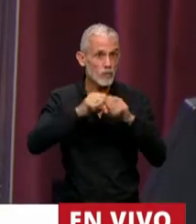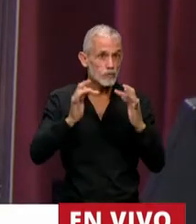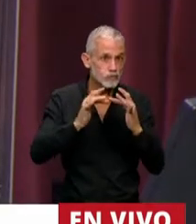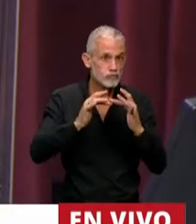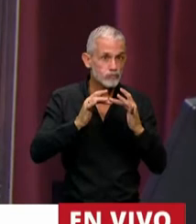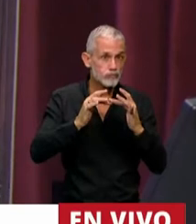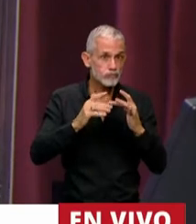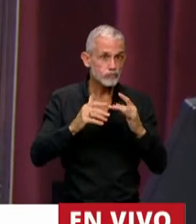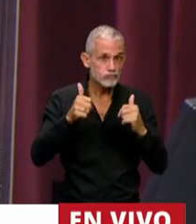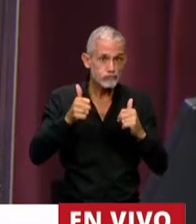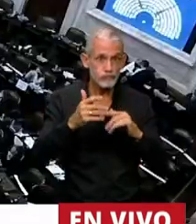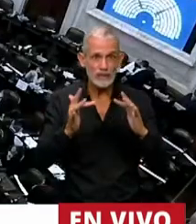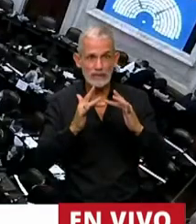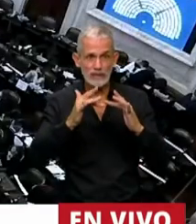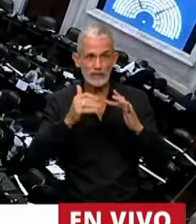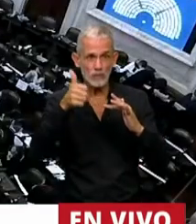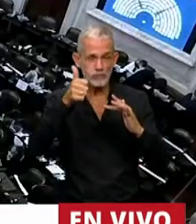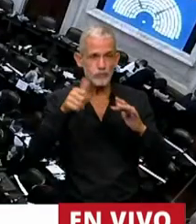Graciela Landrycini está por ahí.